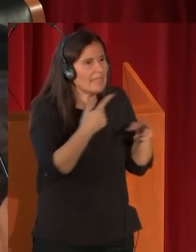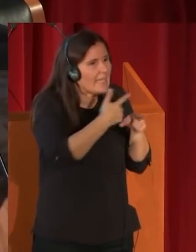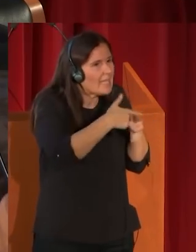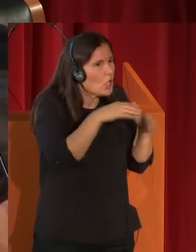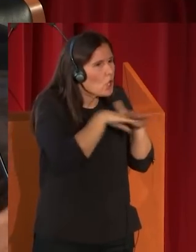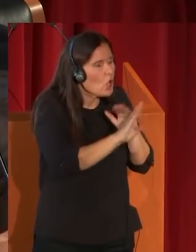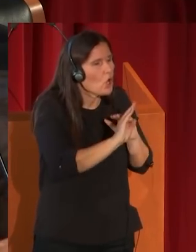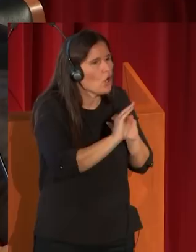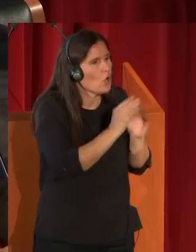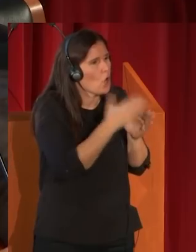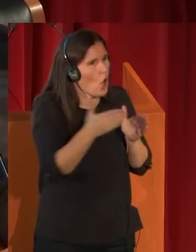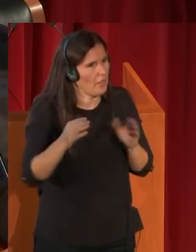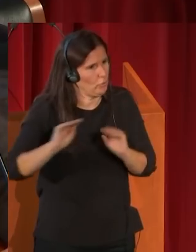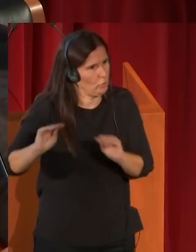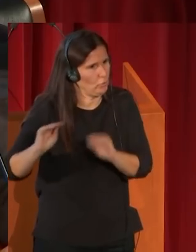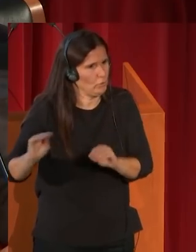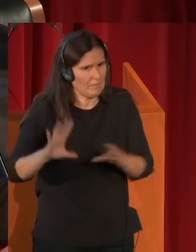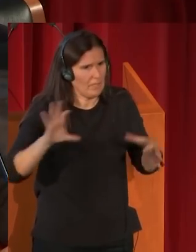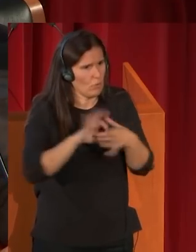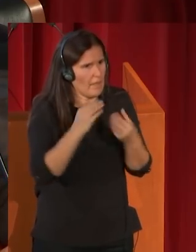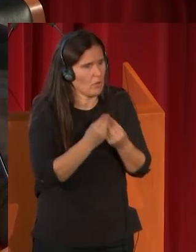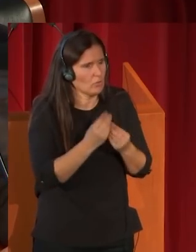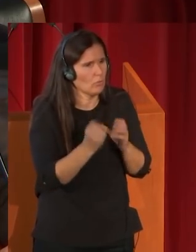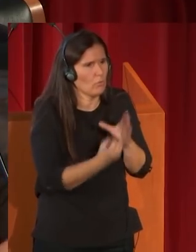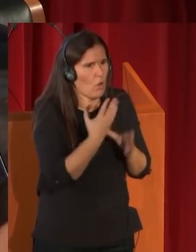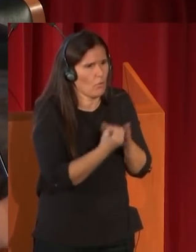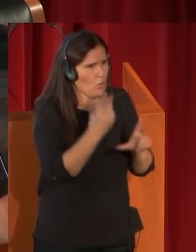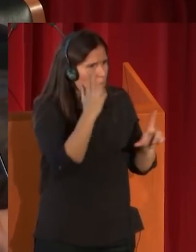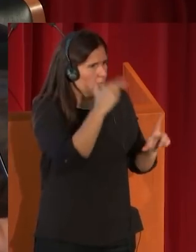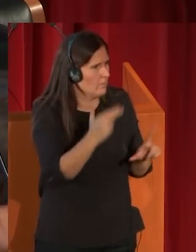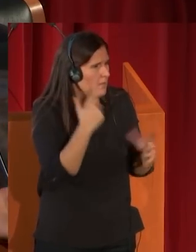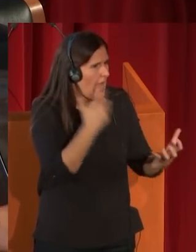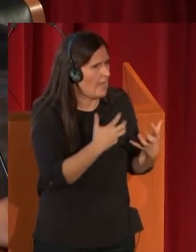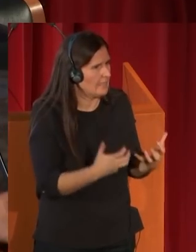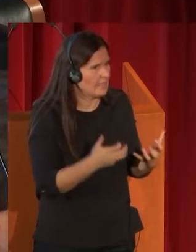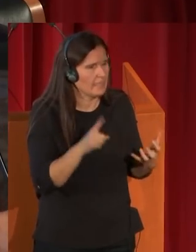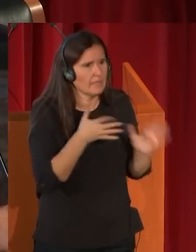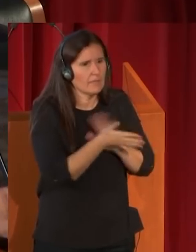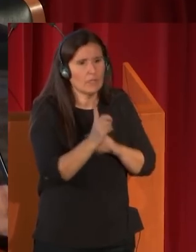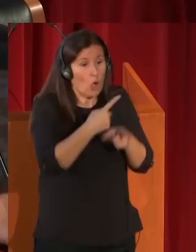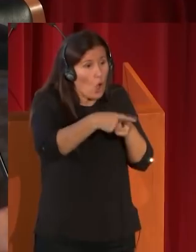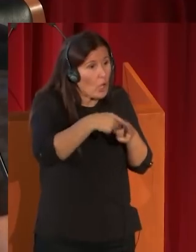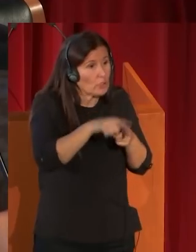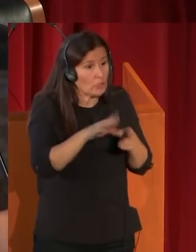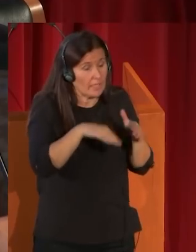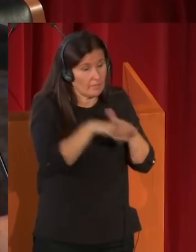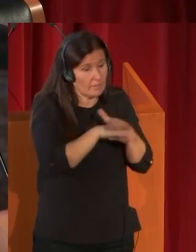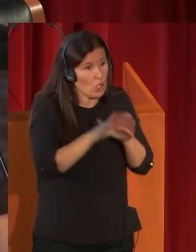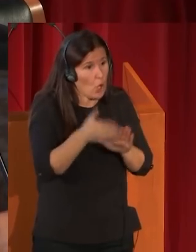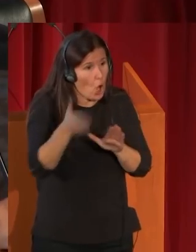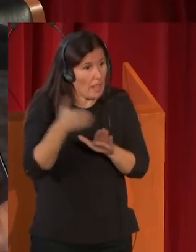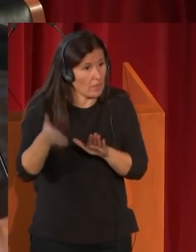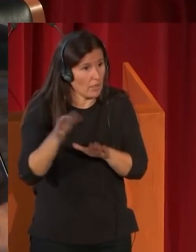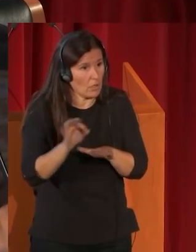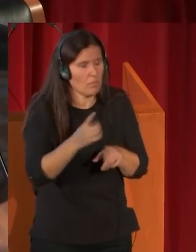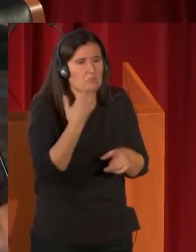íntimamente vinculada con su propia producción artística, puesto que no solo introduce los objetos que colecciona como